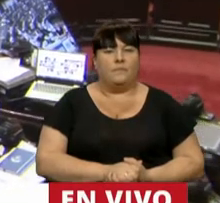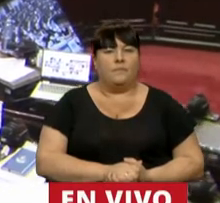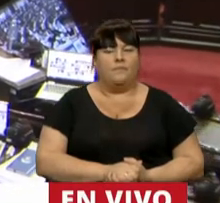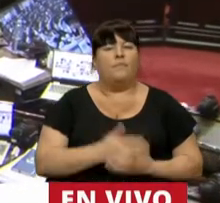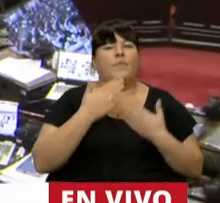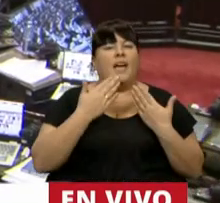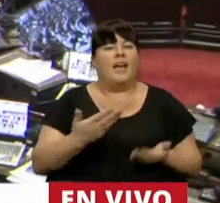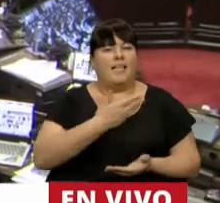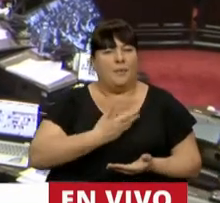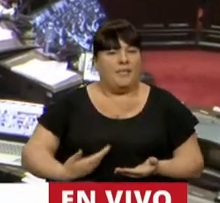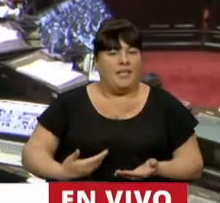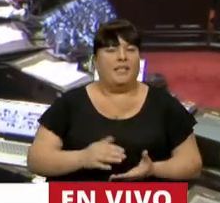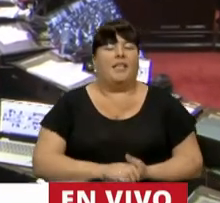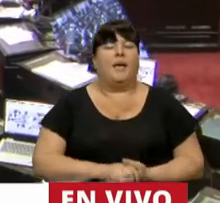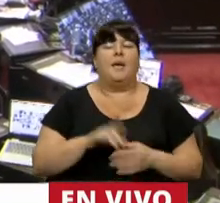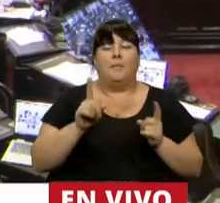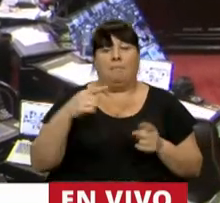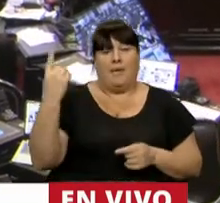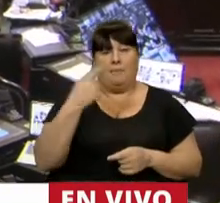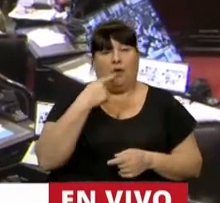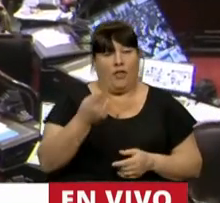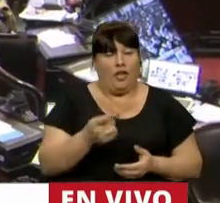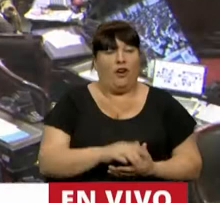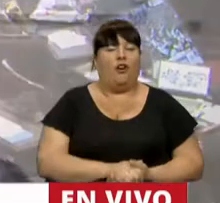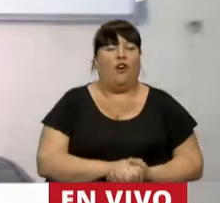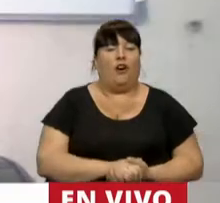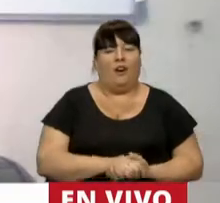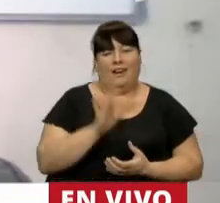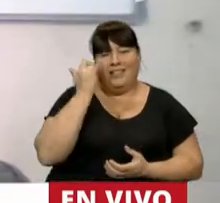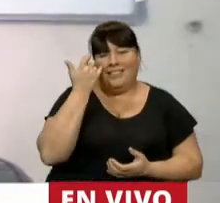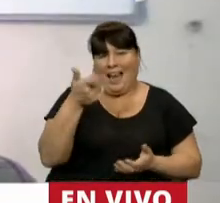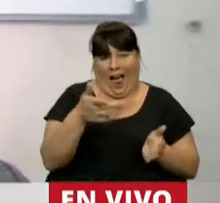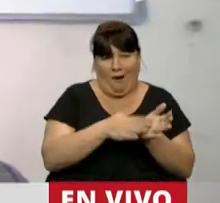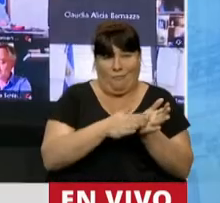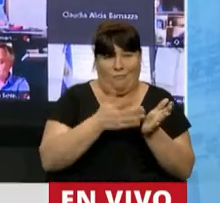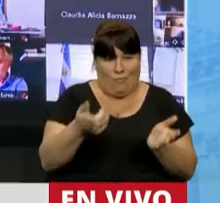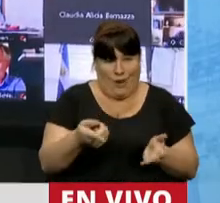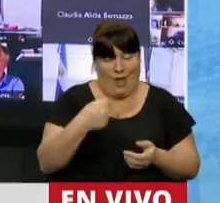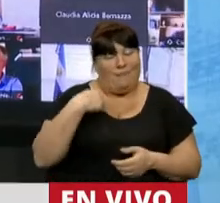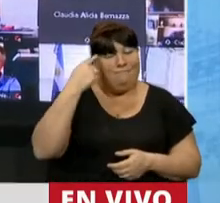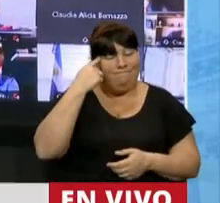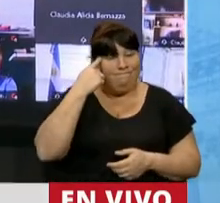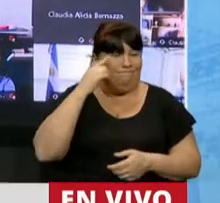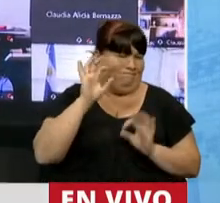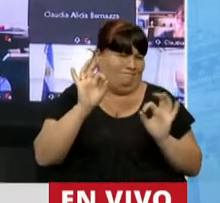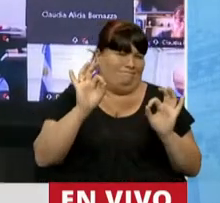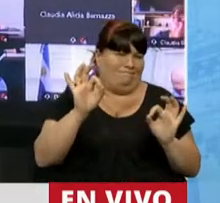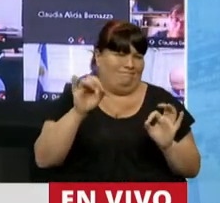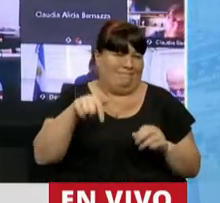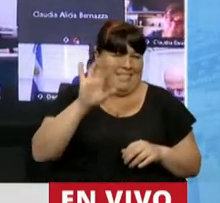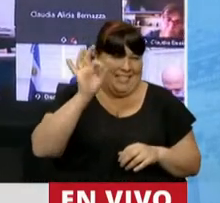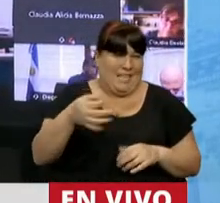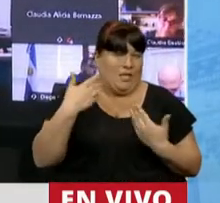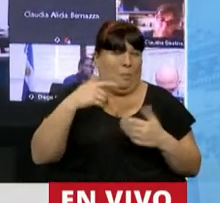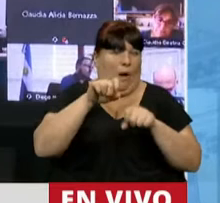Gracias, señor presidente. Como dicen, para muestra basta un botón, ¿no? Y esto creo que fue suficiente para